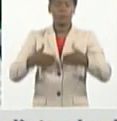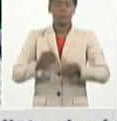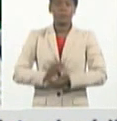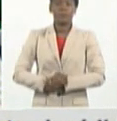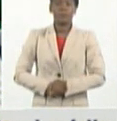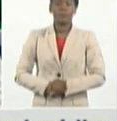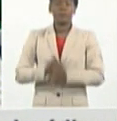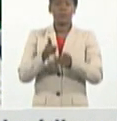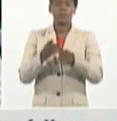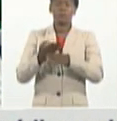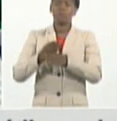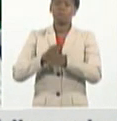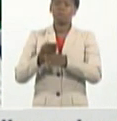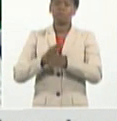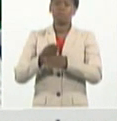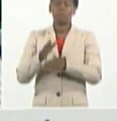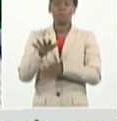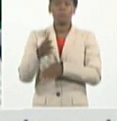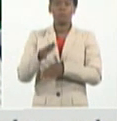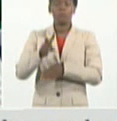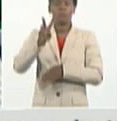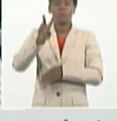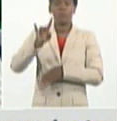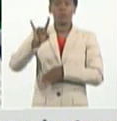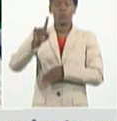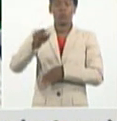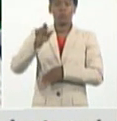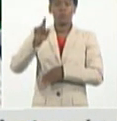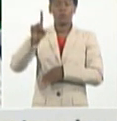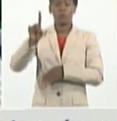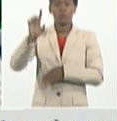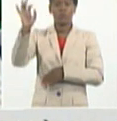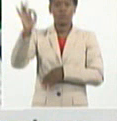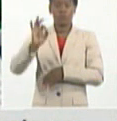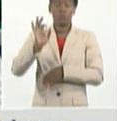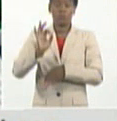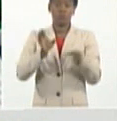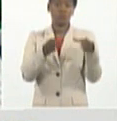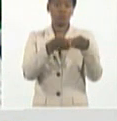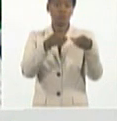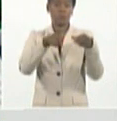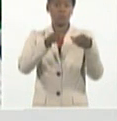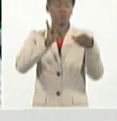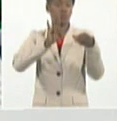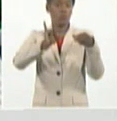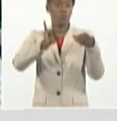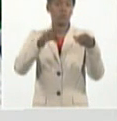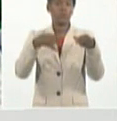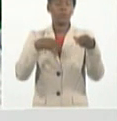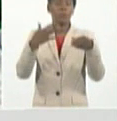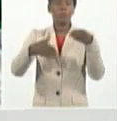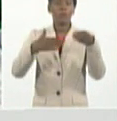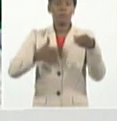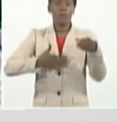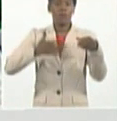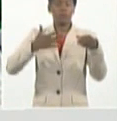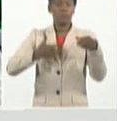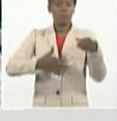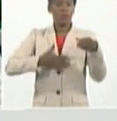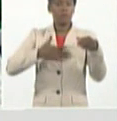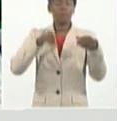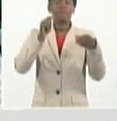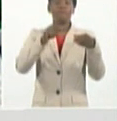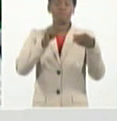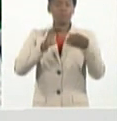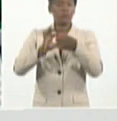% de todos los pacientes, o sea, 9 de ellos, presentaron distrés respiratorio que requirió